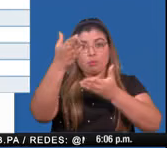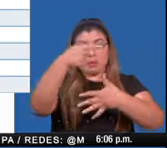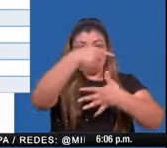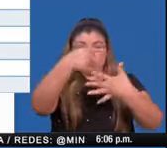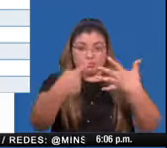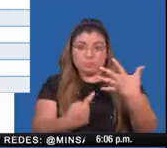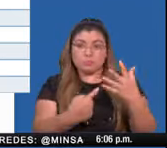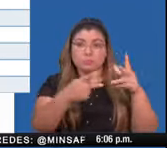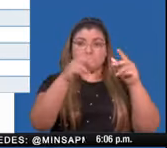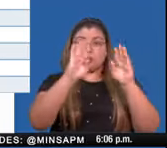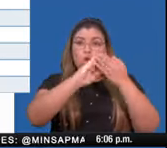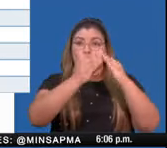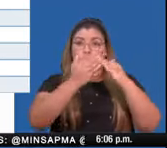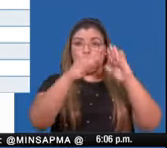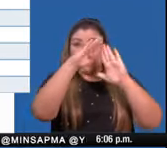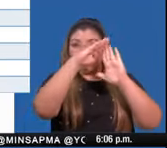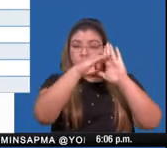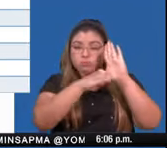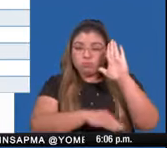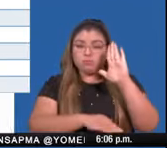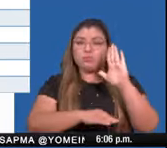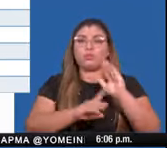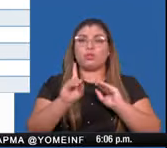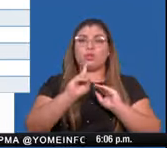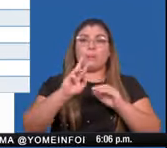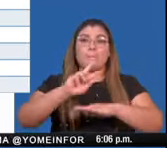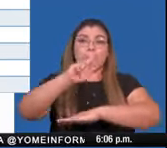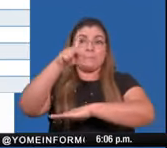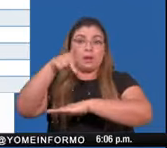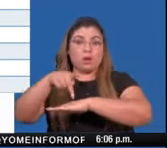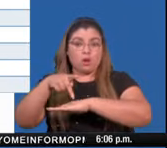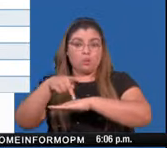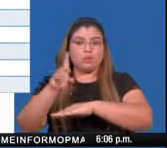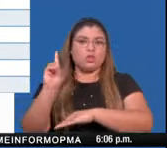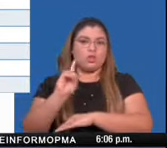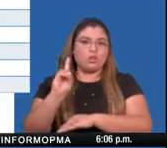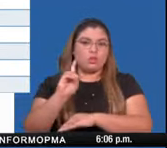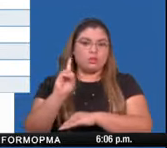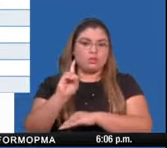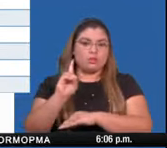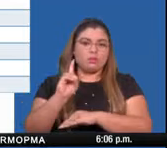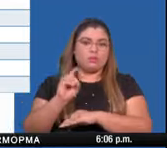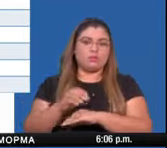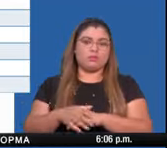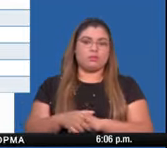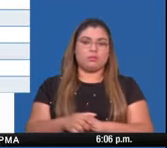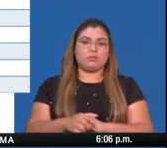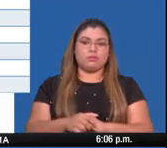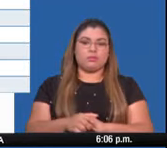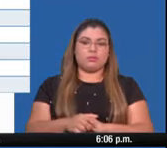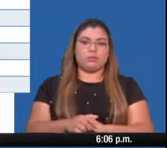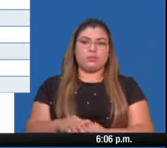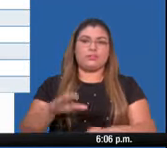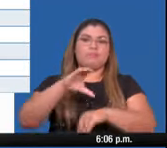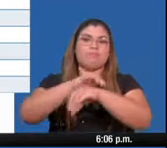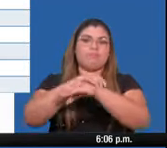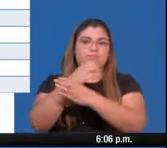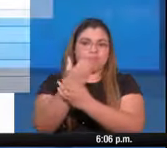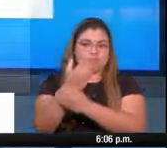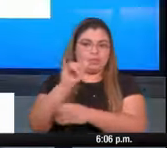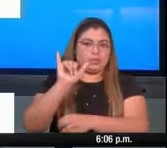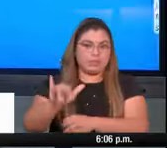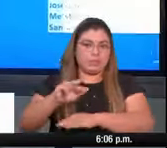casos que se reportan en el área de Penonomé, corresponden al centro